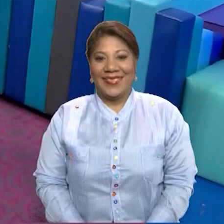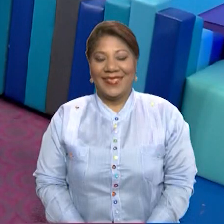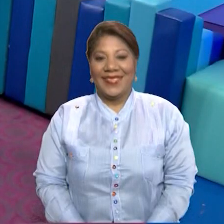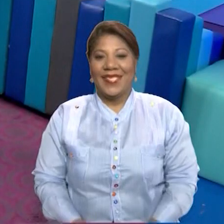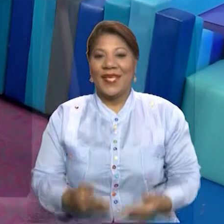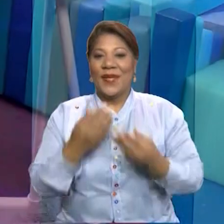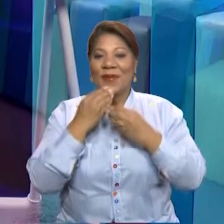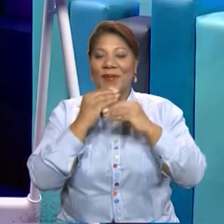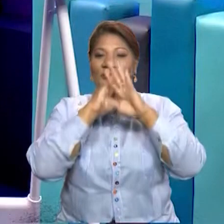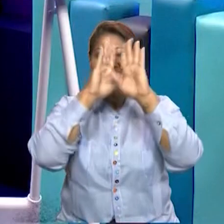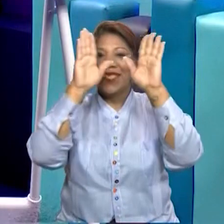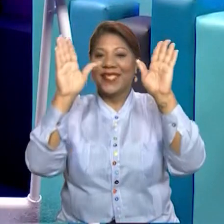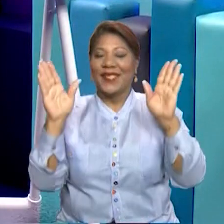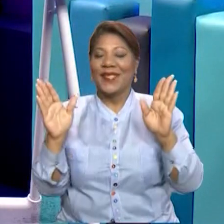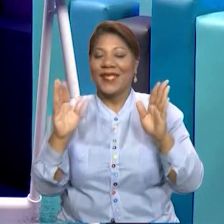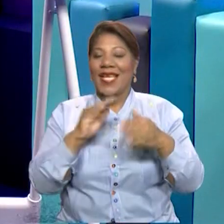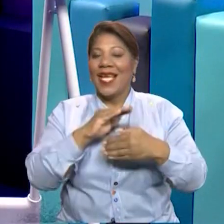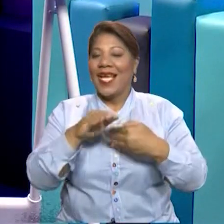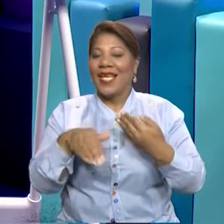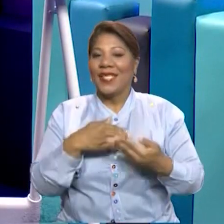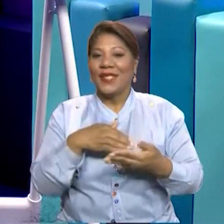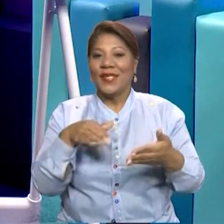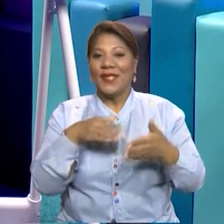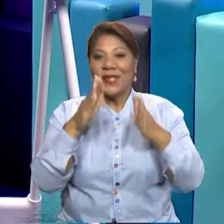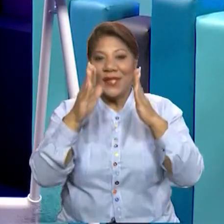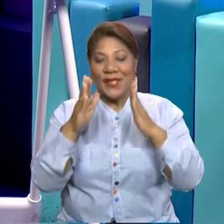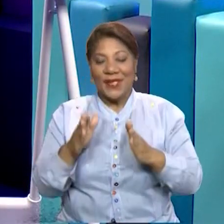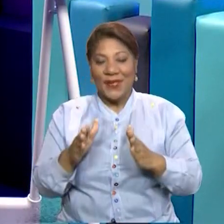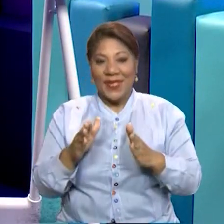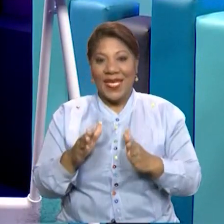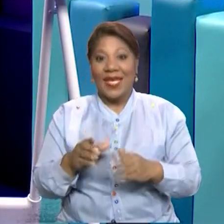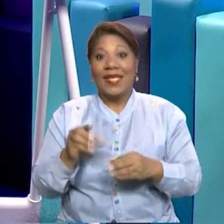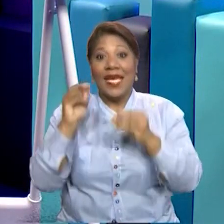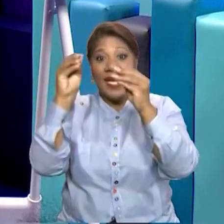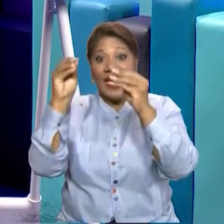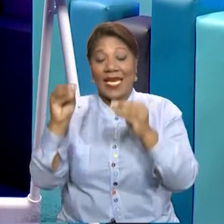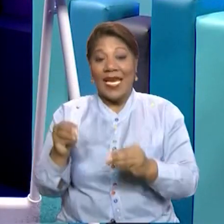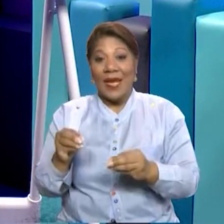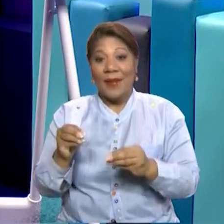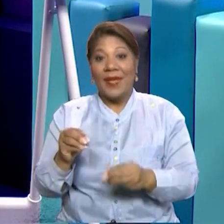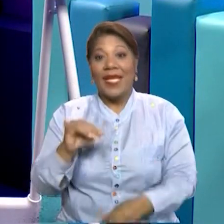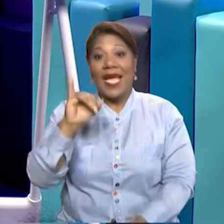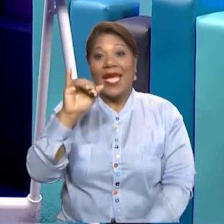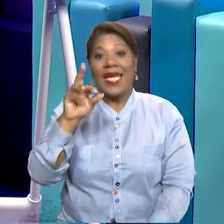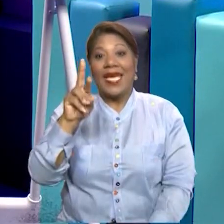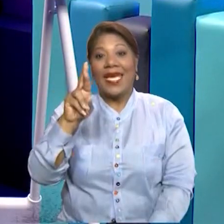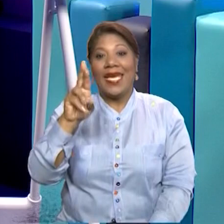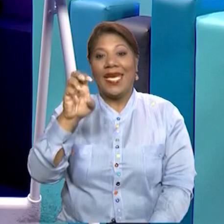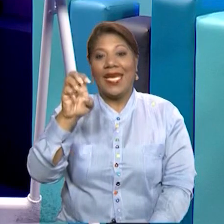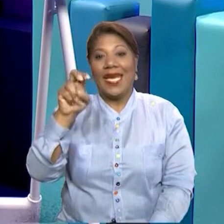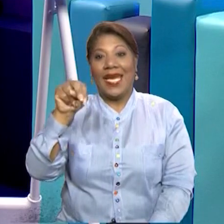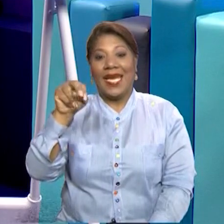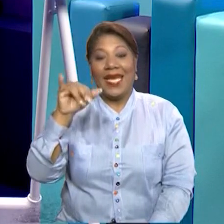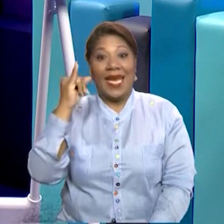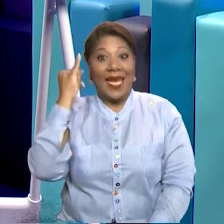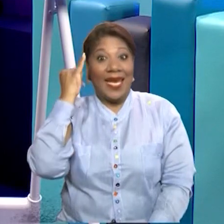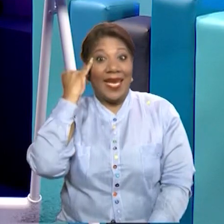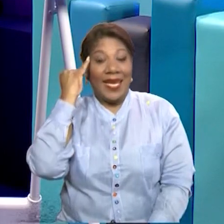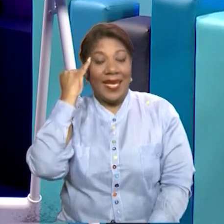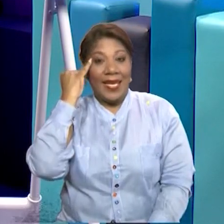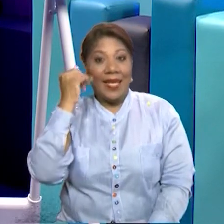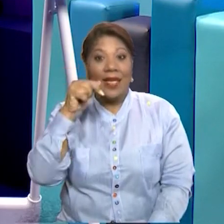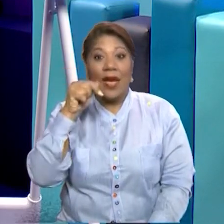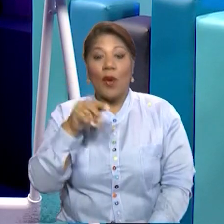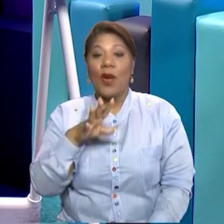Buenos días, buenos días chicos, ¿cómo están? Soy la maestra Irene Santos y en el día de hoy vamos a hablar sobre las